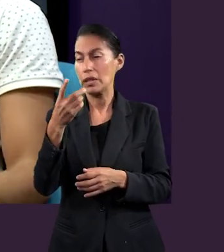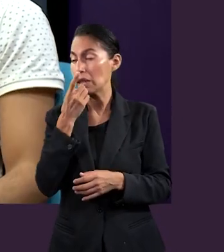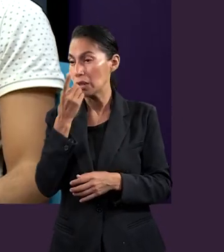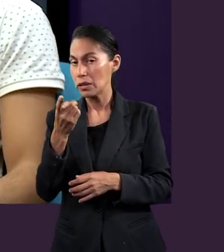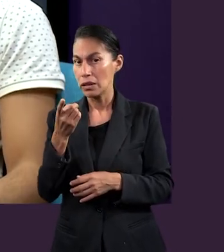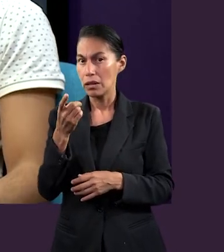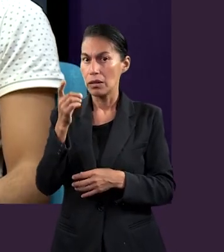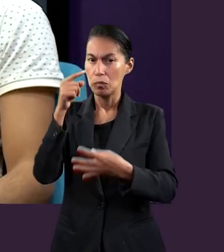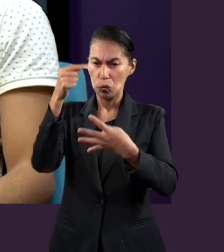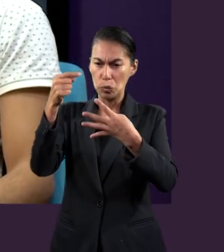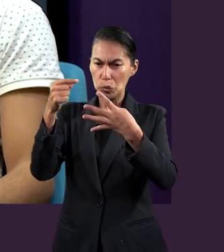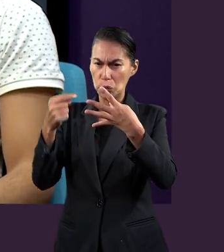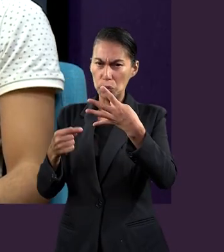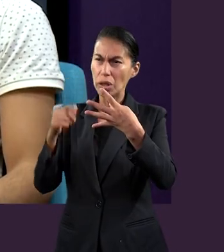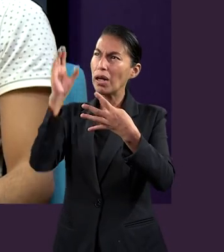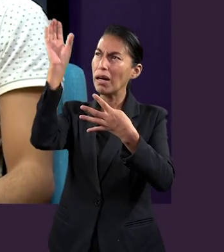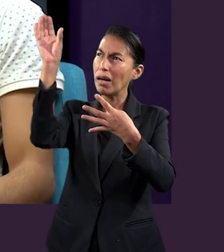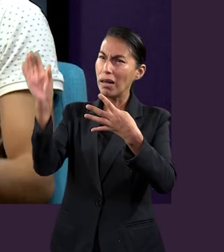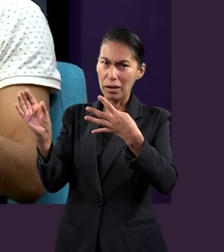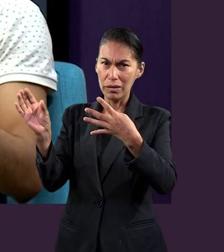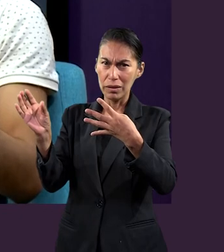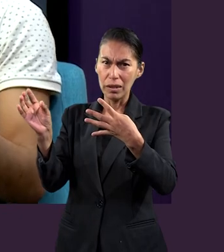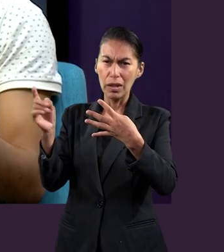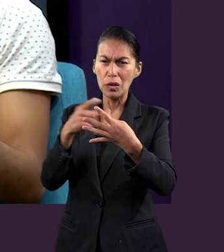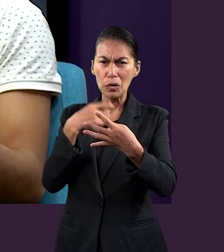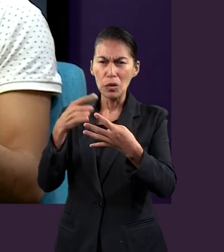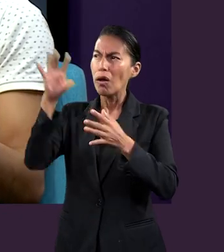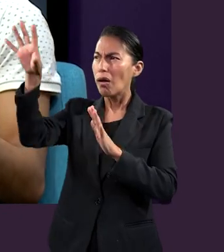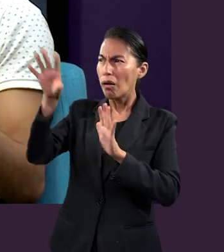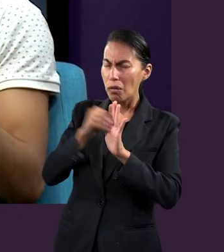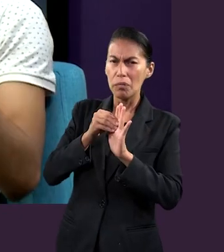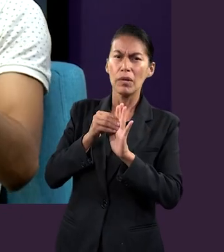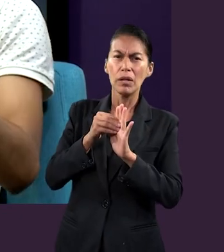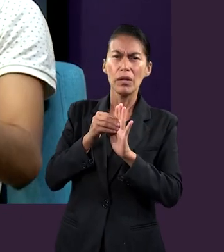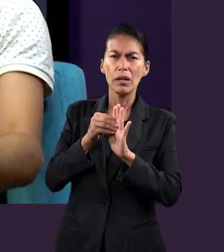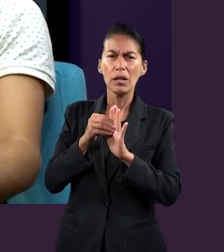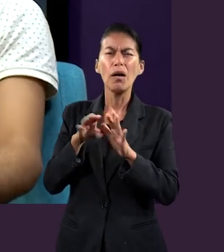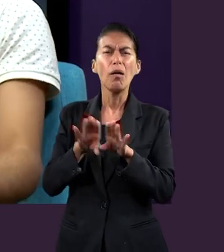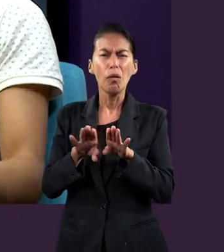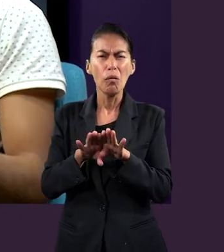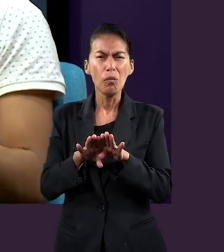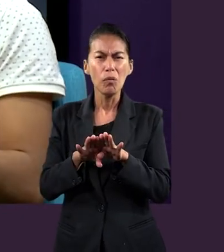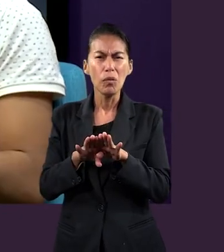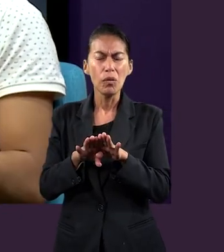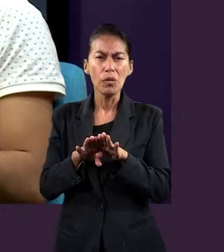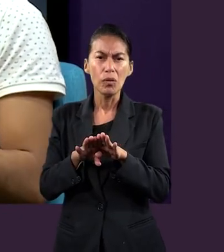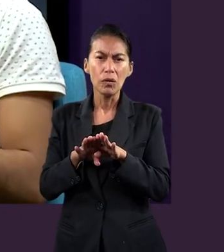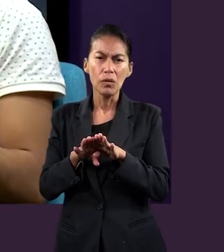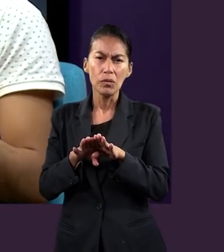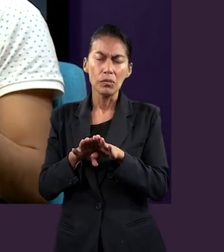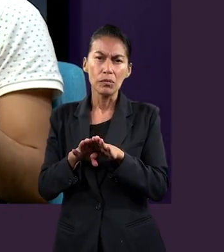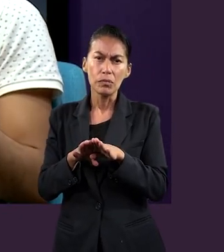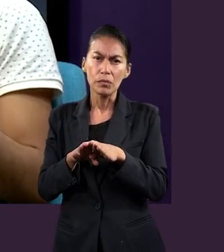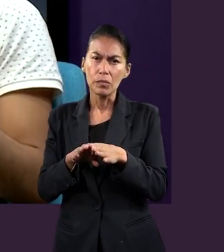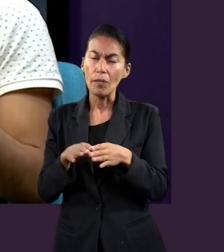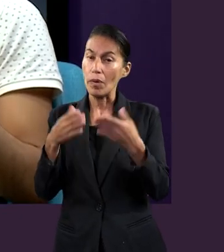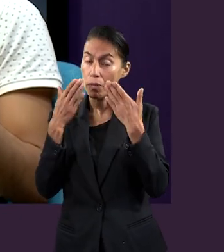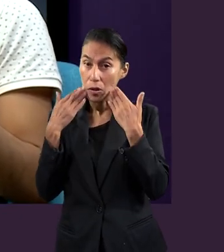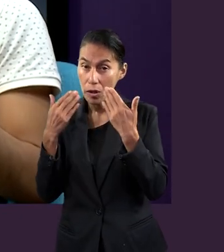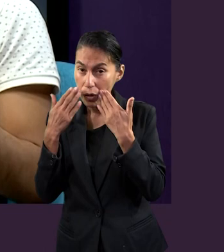características ahí de cómo es la imitación a Cristo, que menciona sobre lo que es